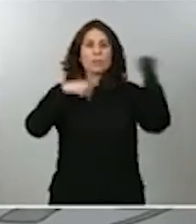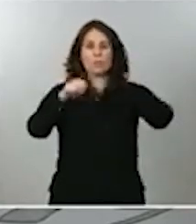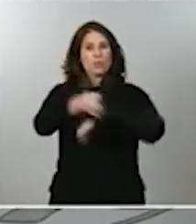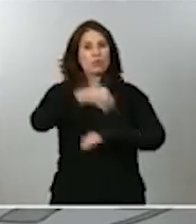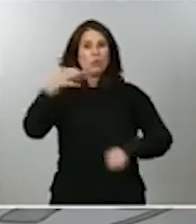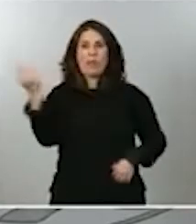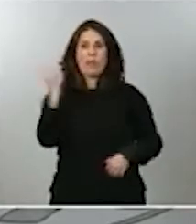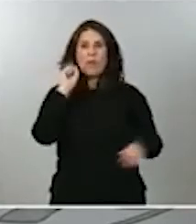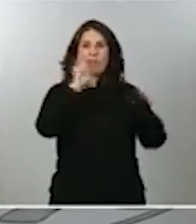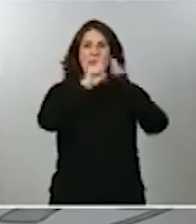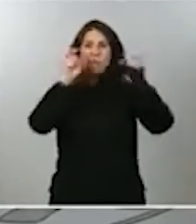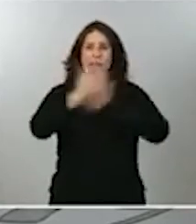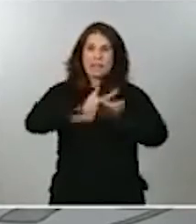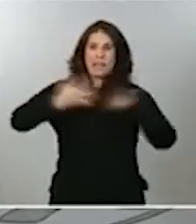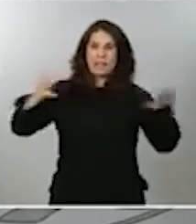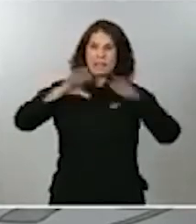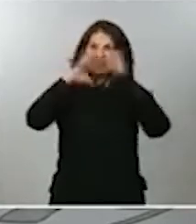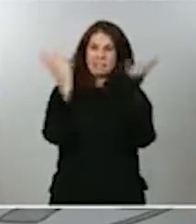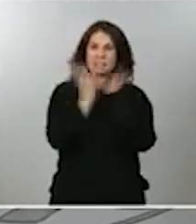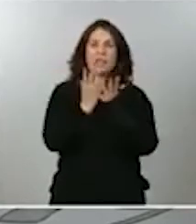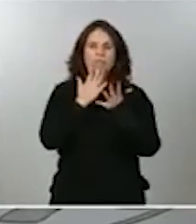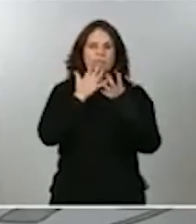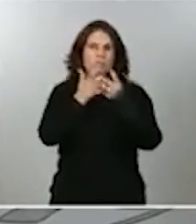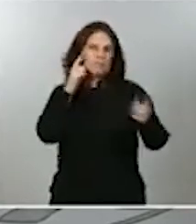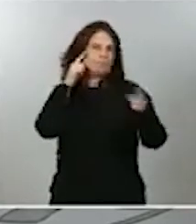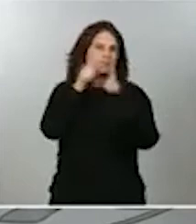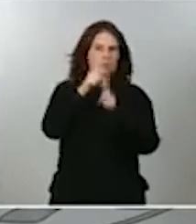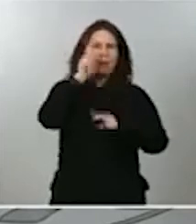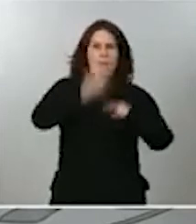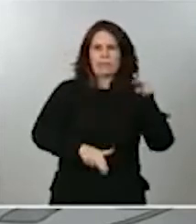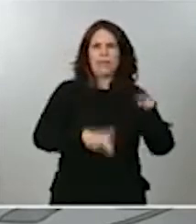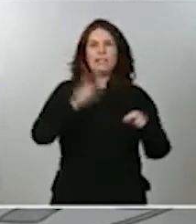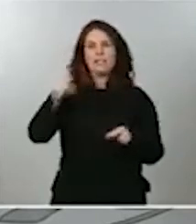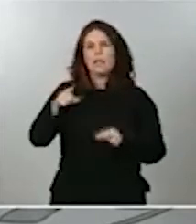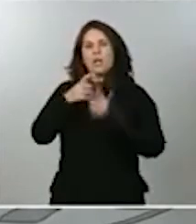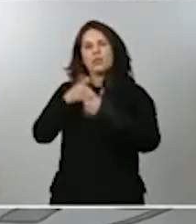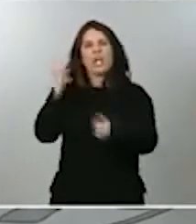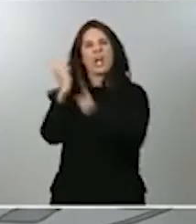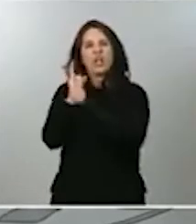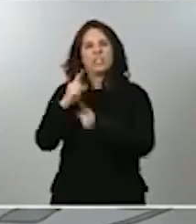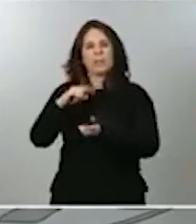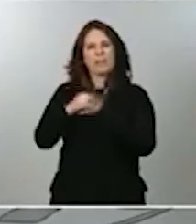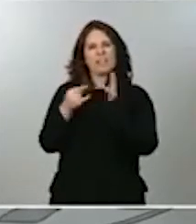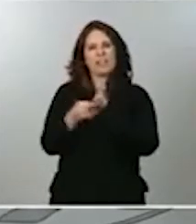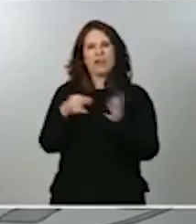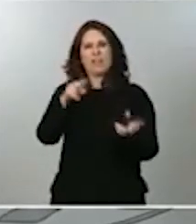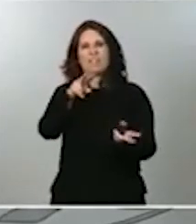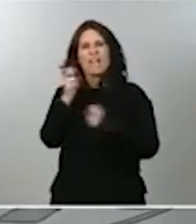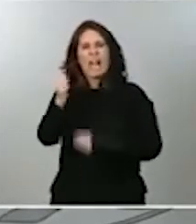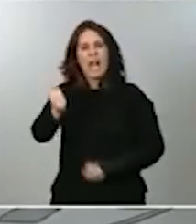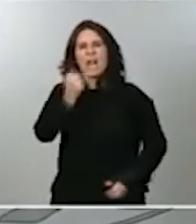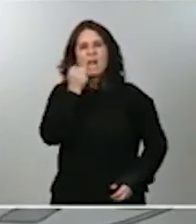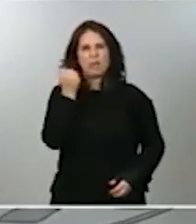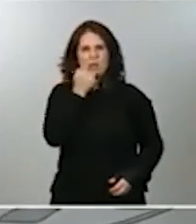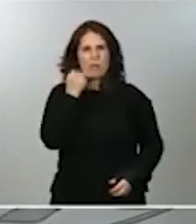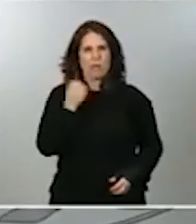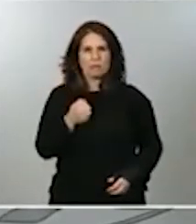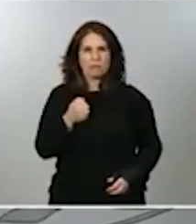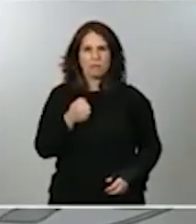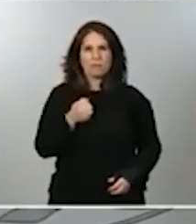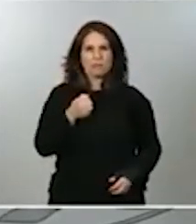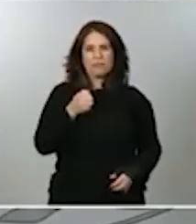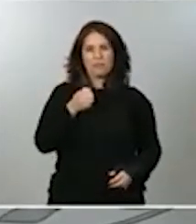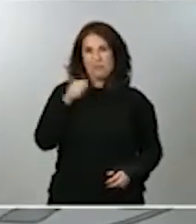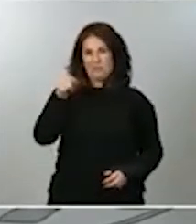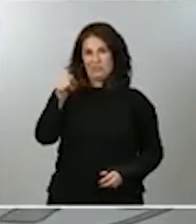multinacionales o luchar contra la planificación fiscal agresiva o abusiva. Una práctica, esta última, como ustedes